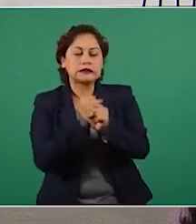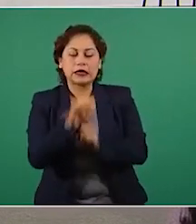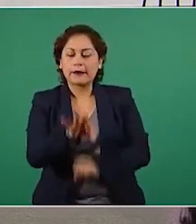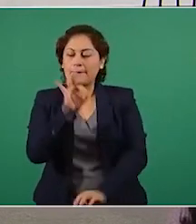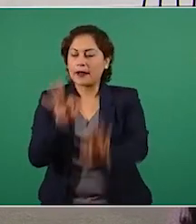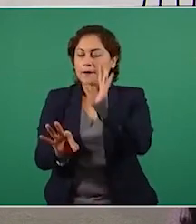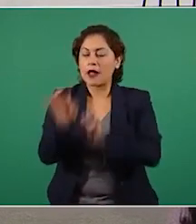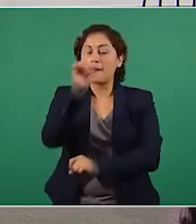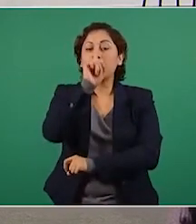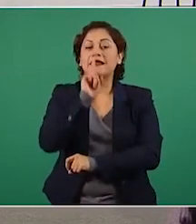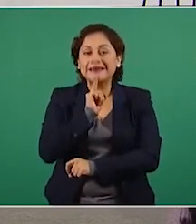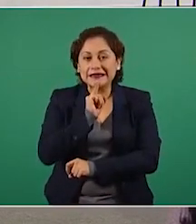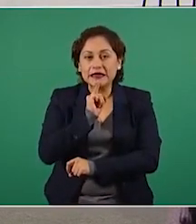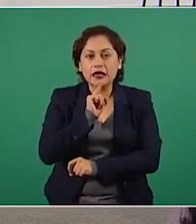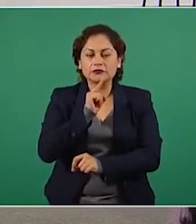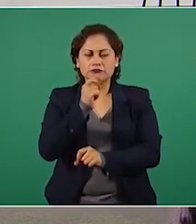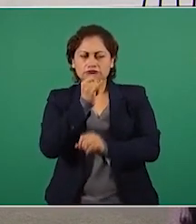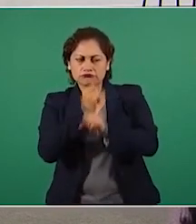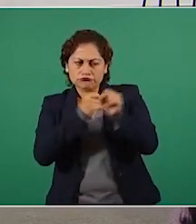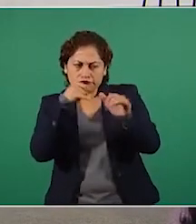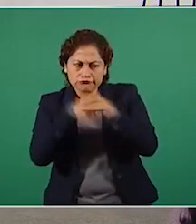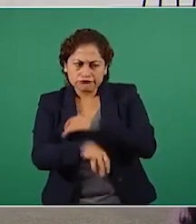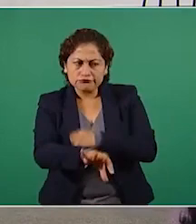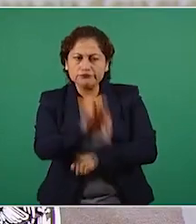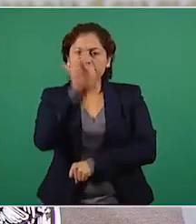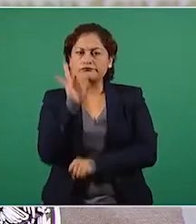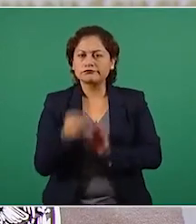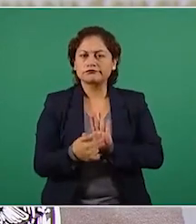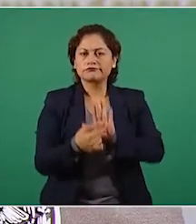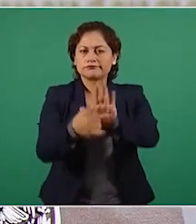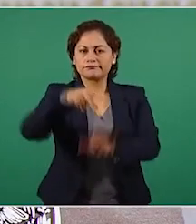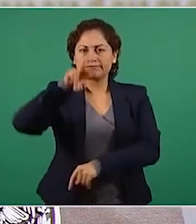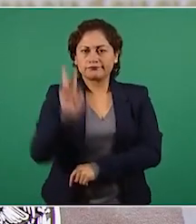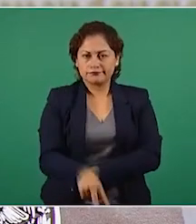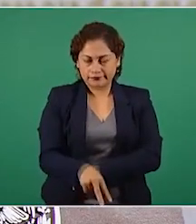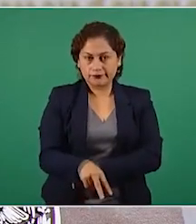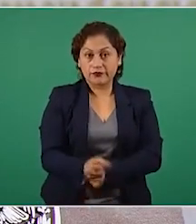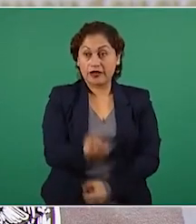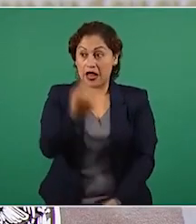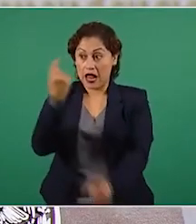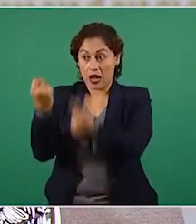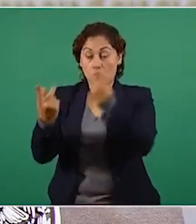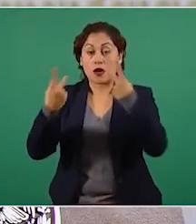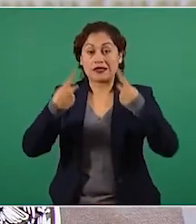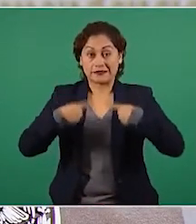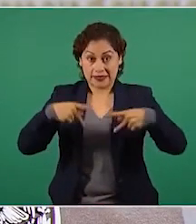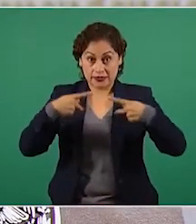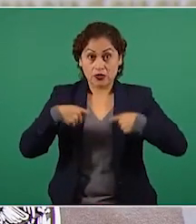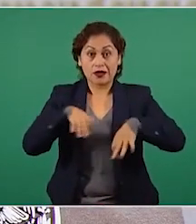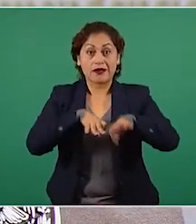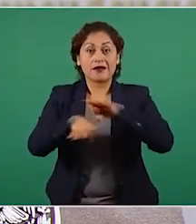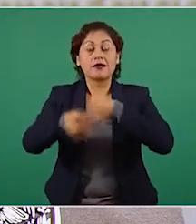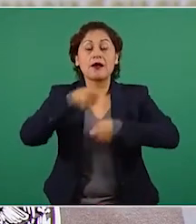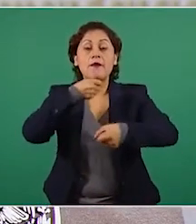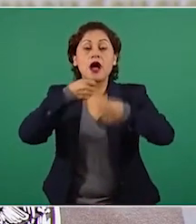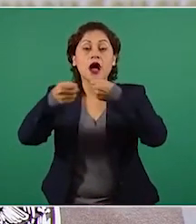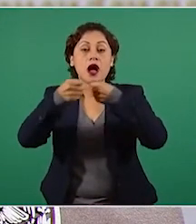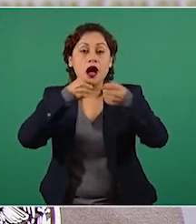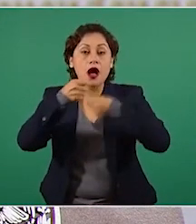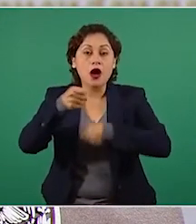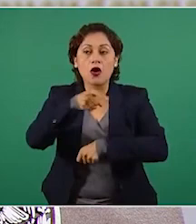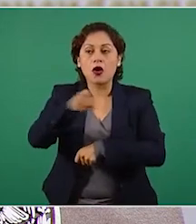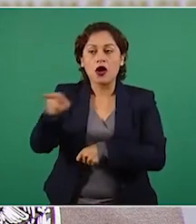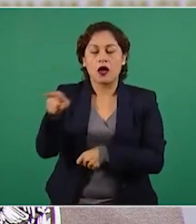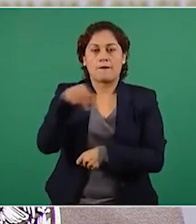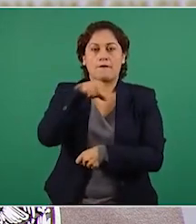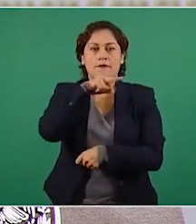información verdadera. Algunas voces de los medios de comunicación han señalado su preocupación porque en este espacio